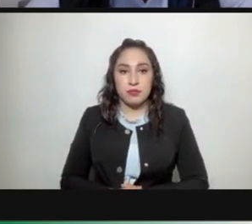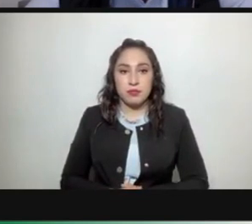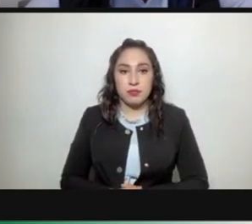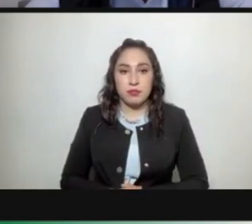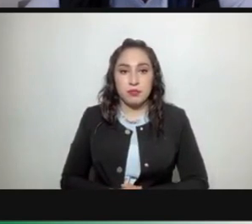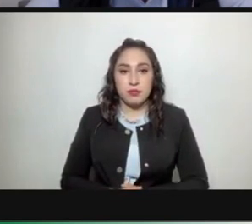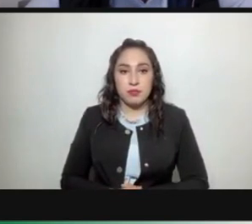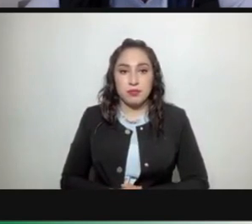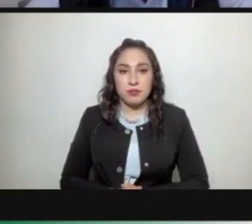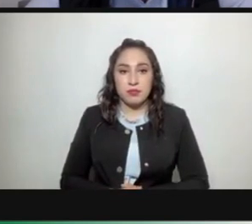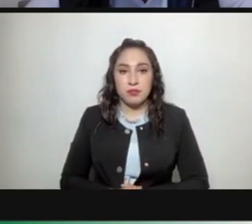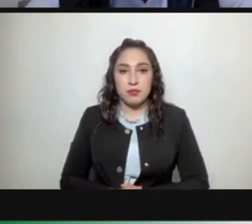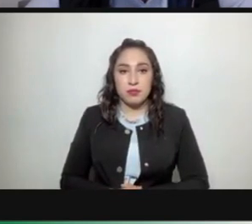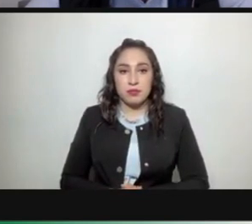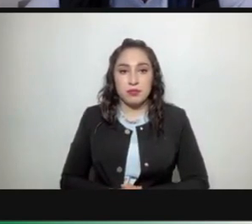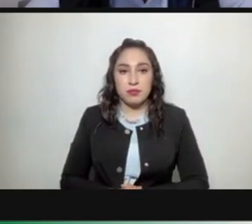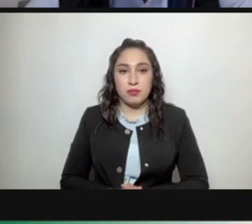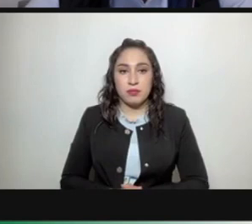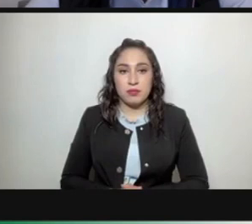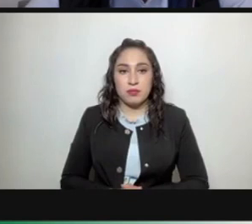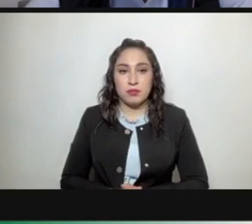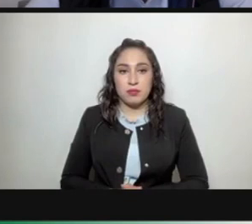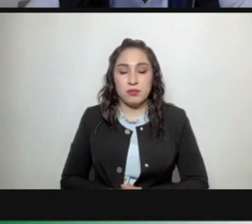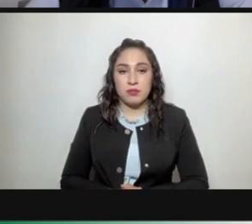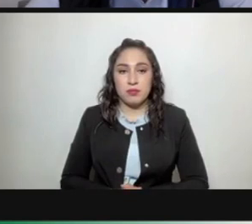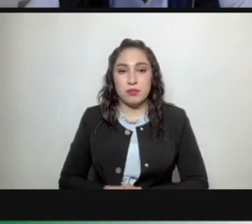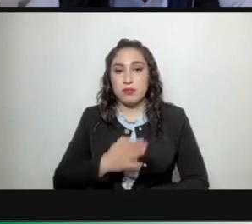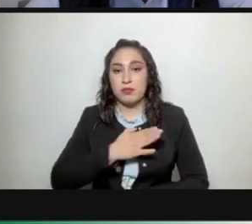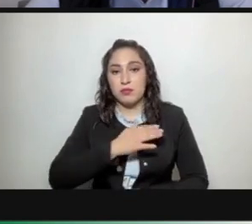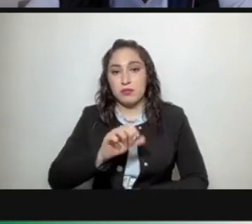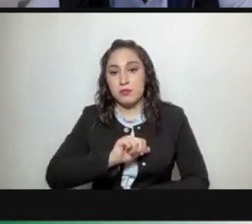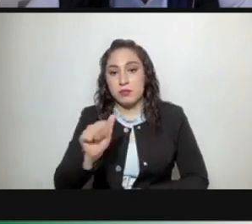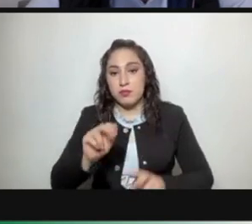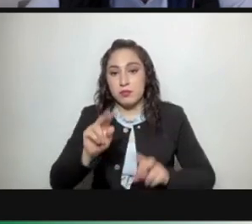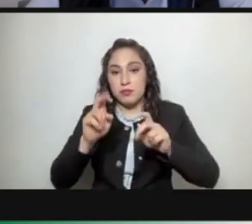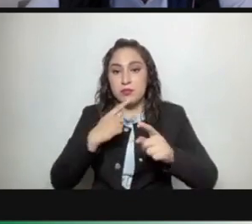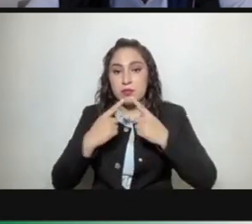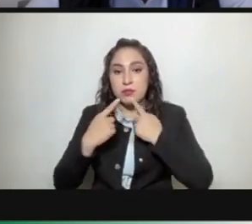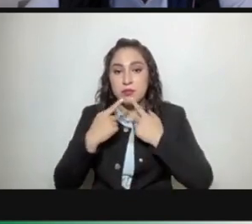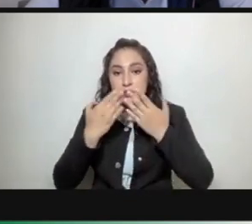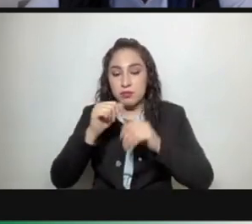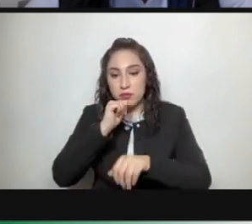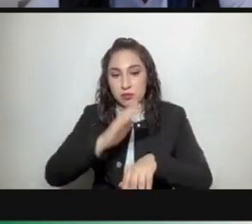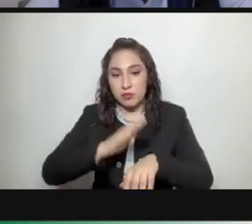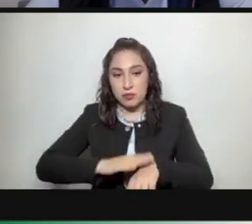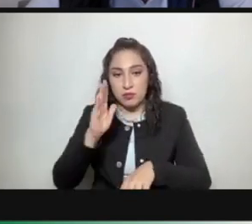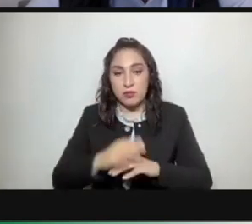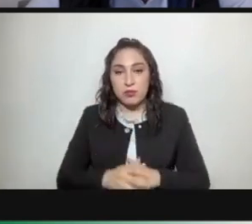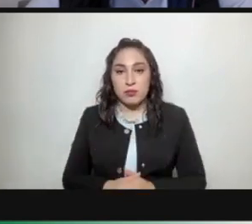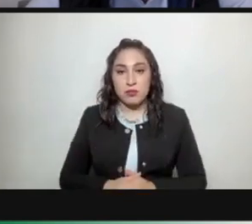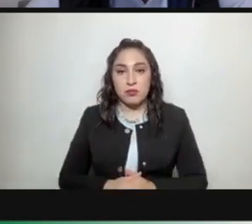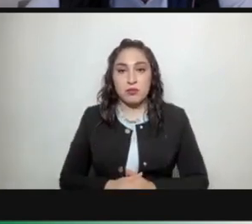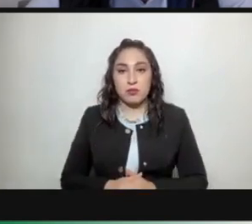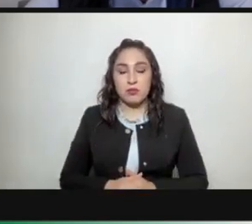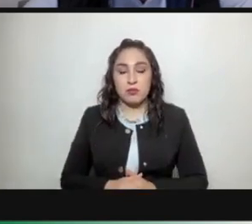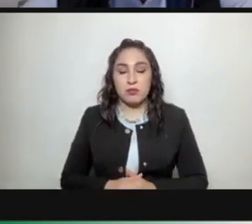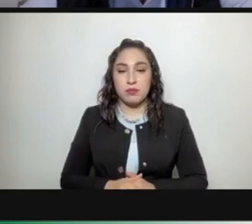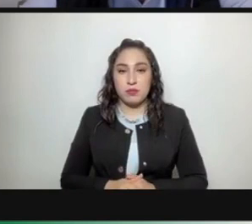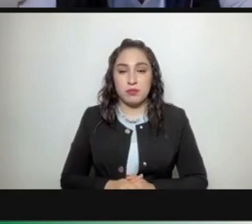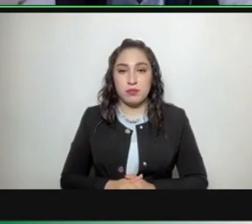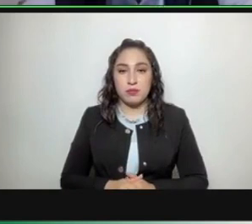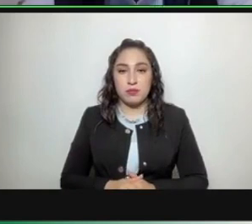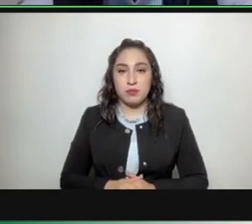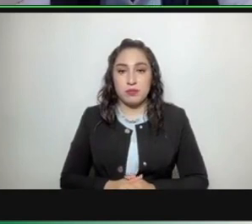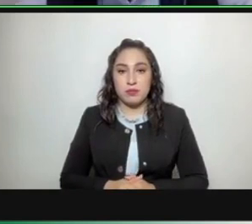no habiendo más temas que tratar ya que se han agotado todos los puntos